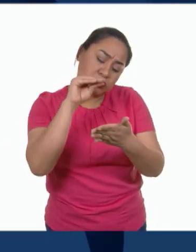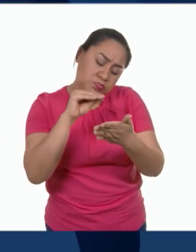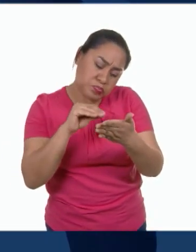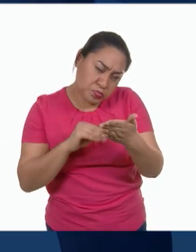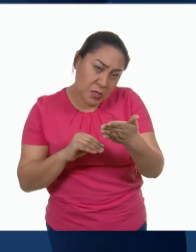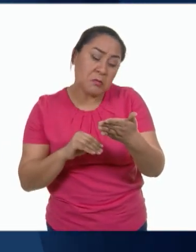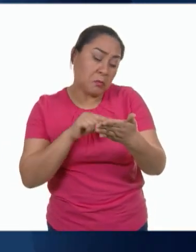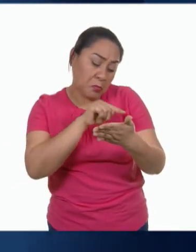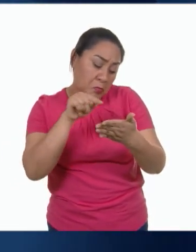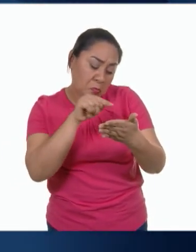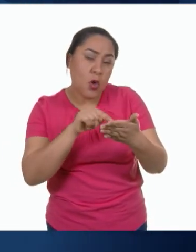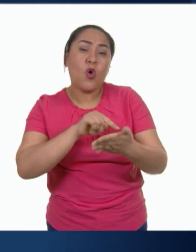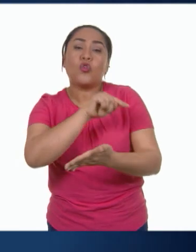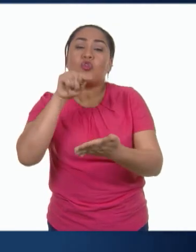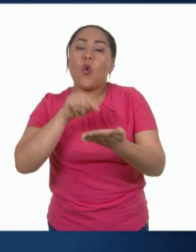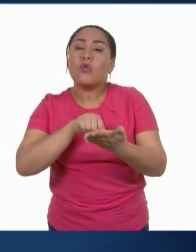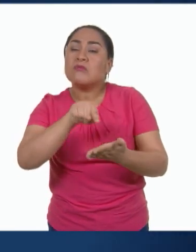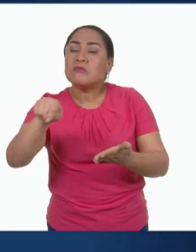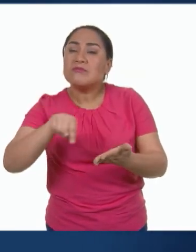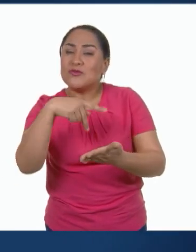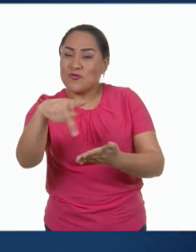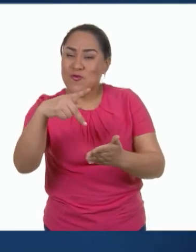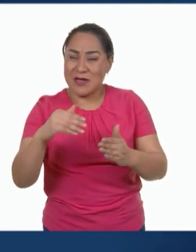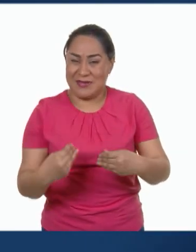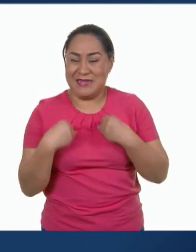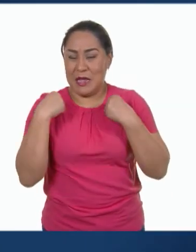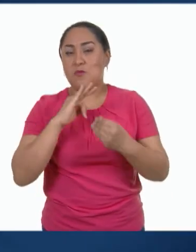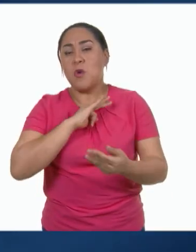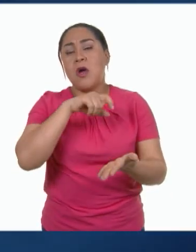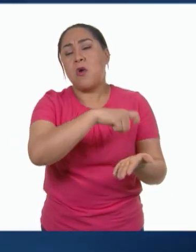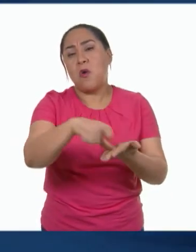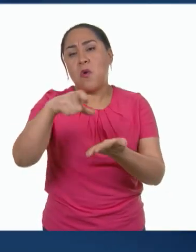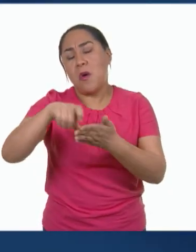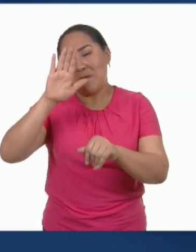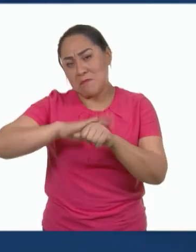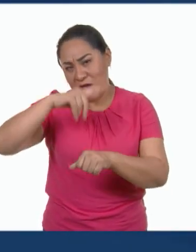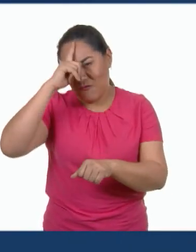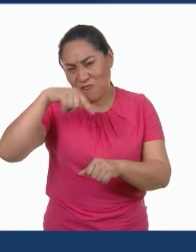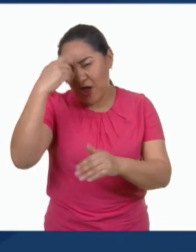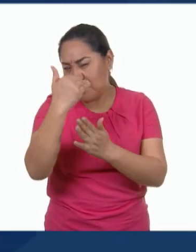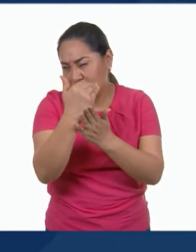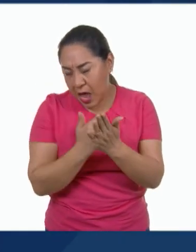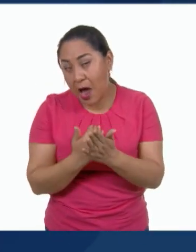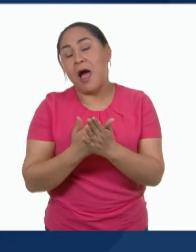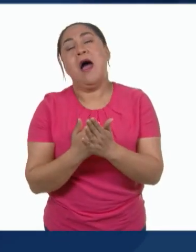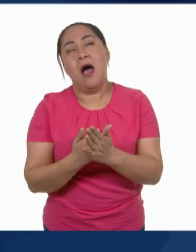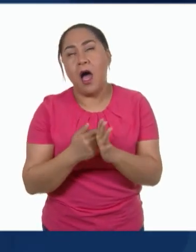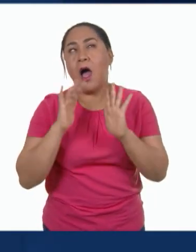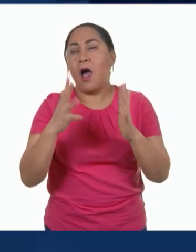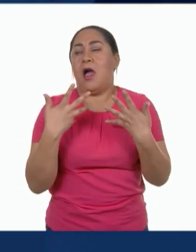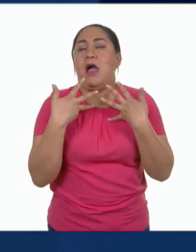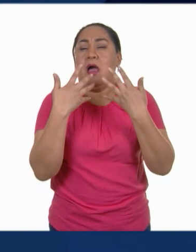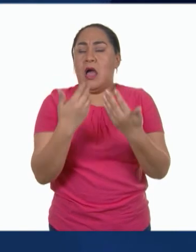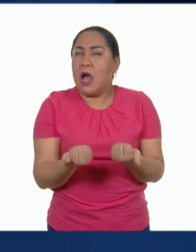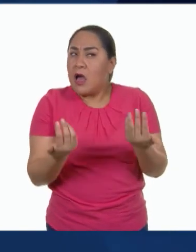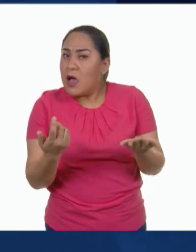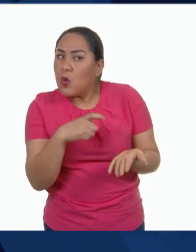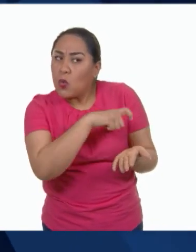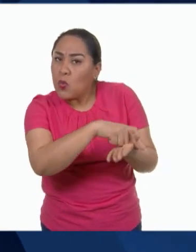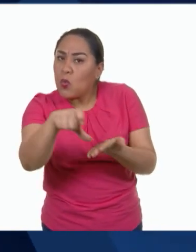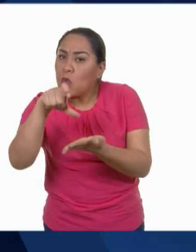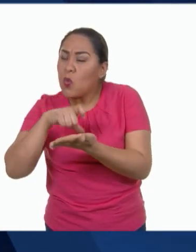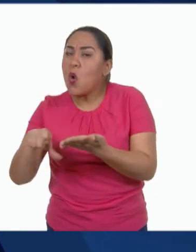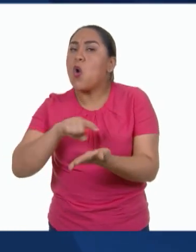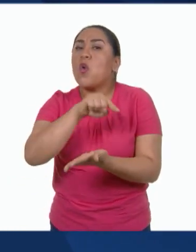en los que podemos encontrarlos. Así, podemos tener presente lo que necesitamos, dónde podemos y queremos